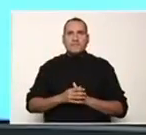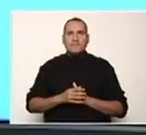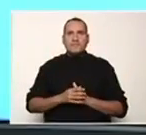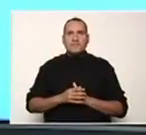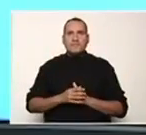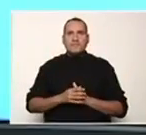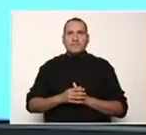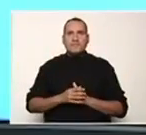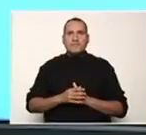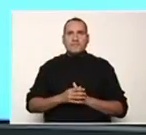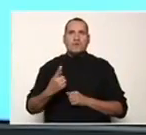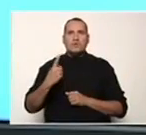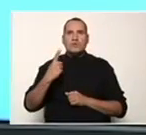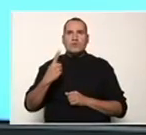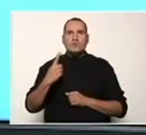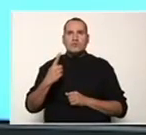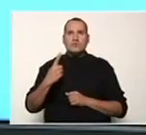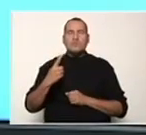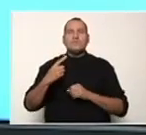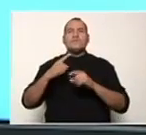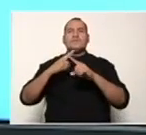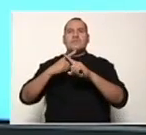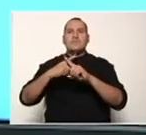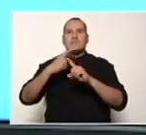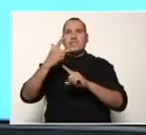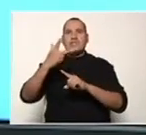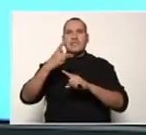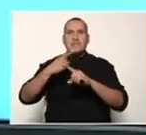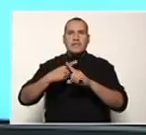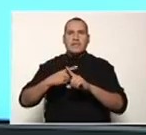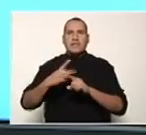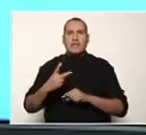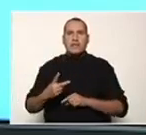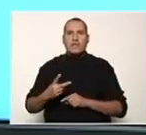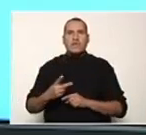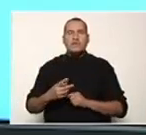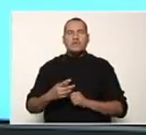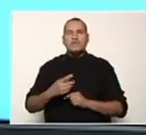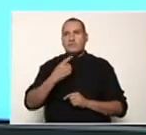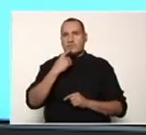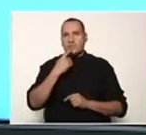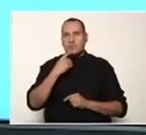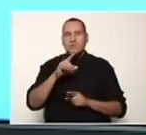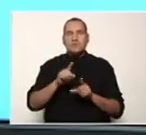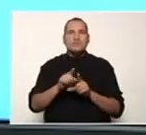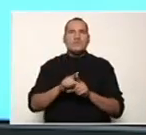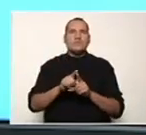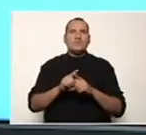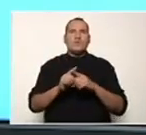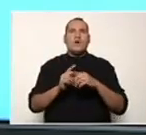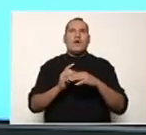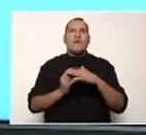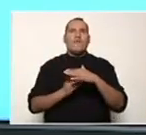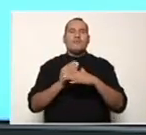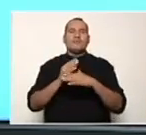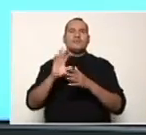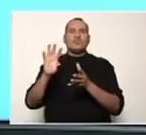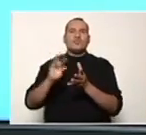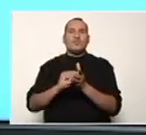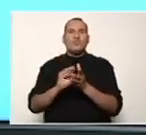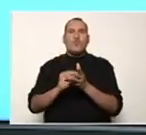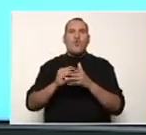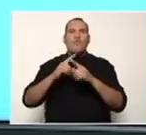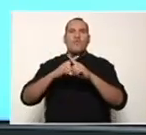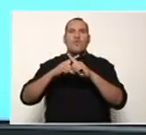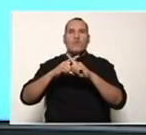4X a la 3, entre X a la 2, división de potencias de igual base. Copio la base